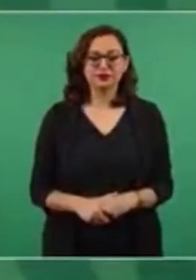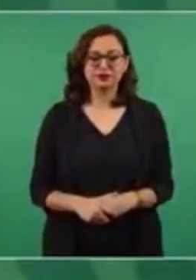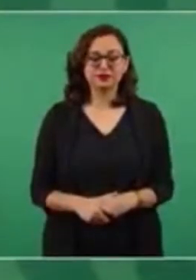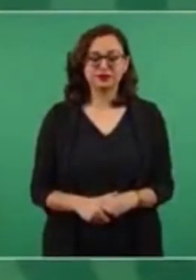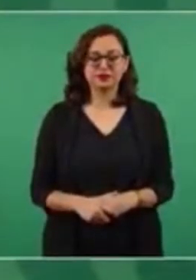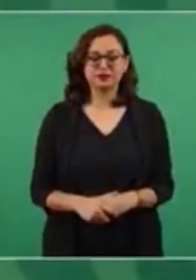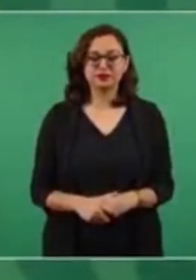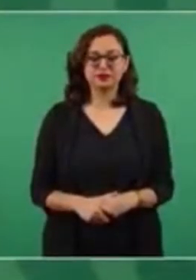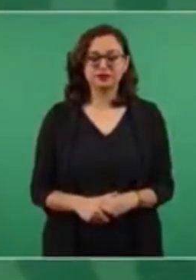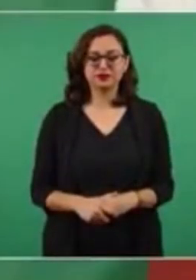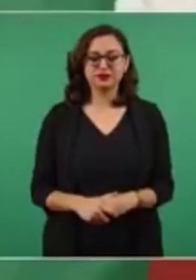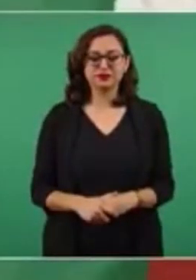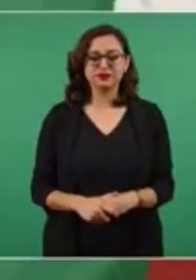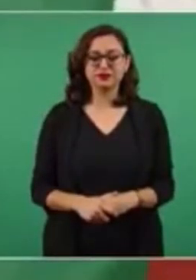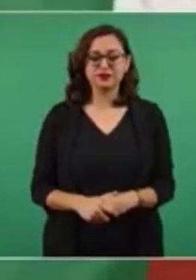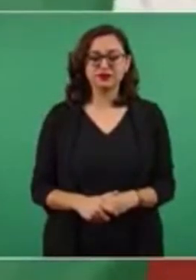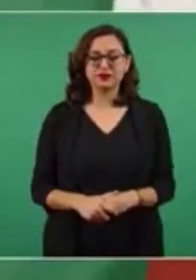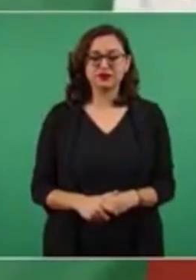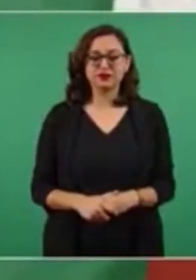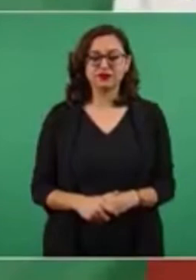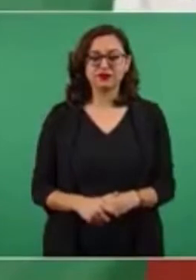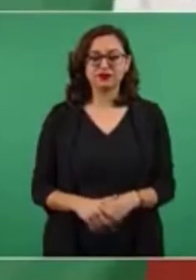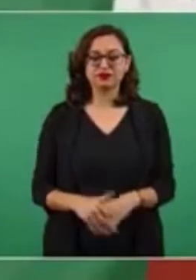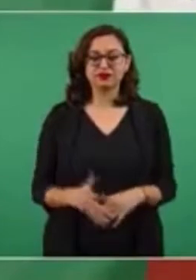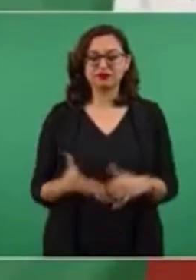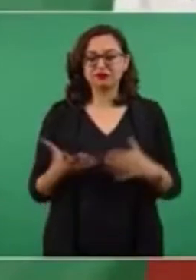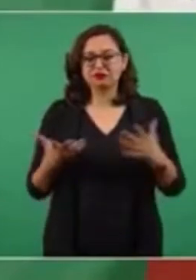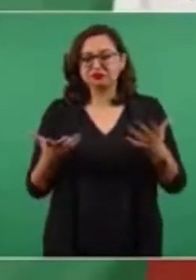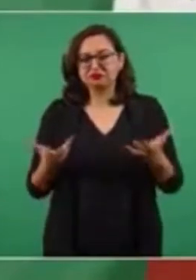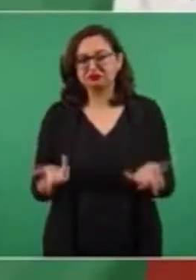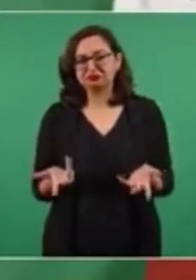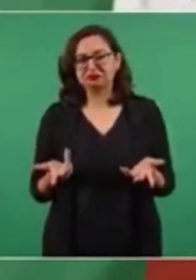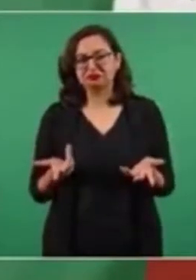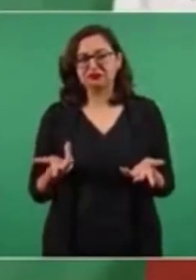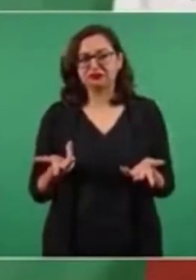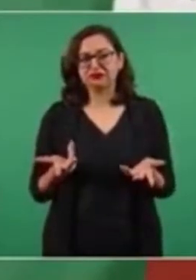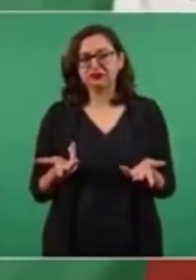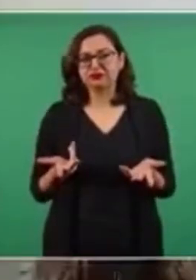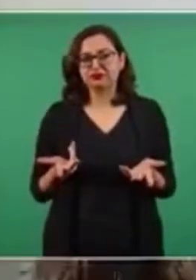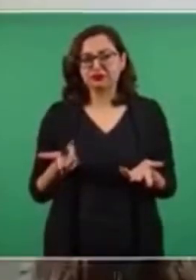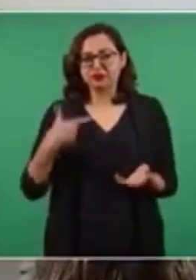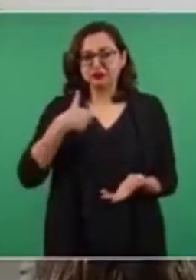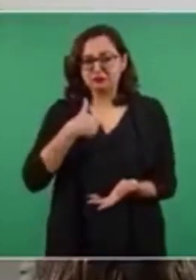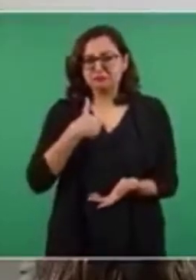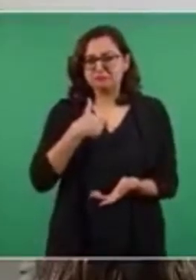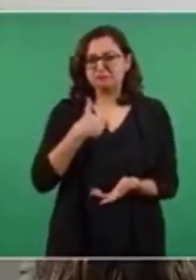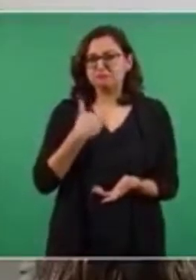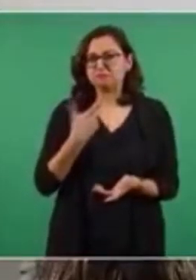que estar escribiendo,